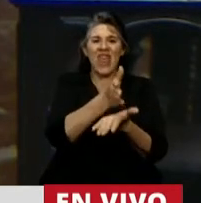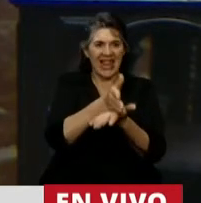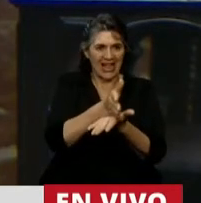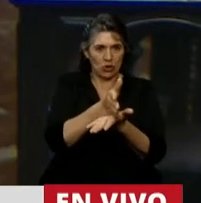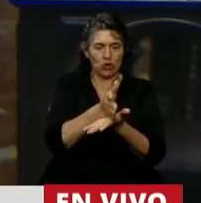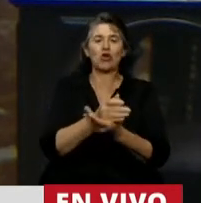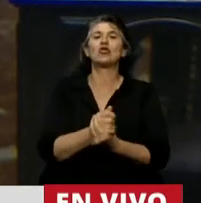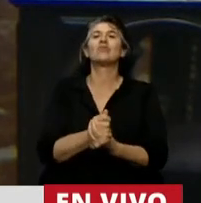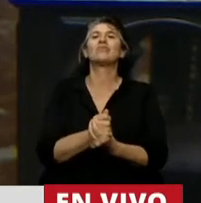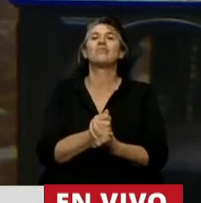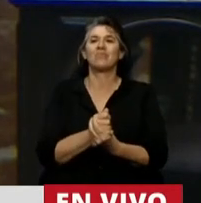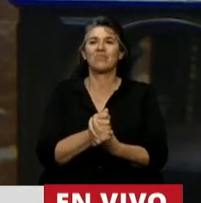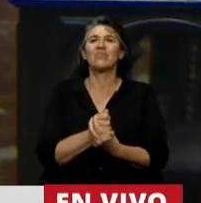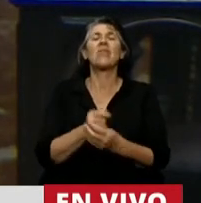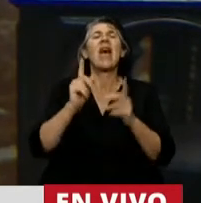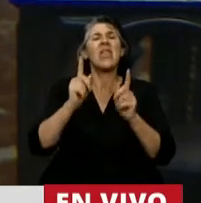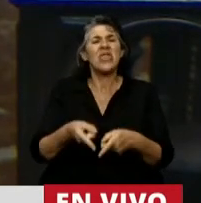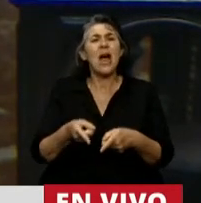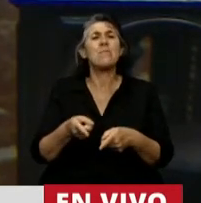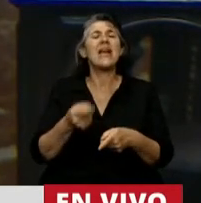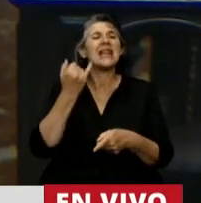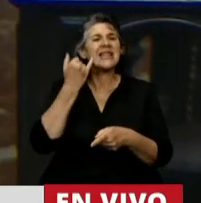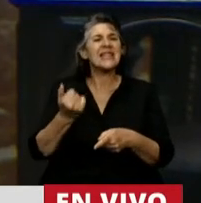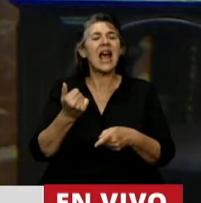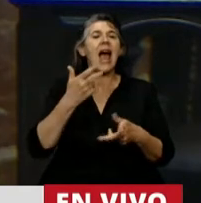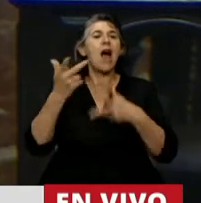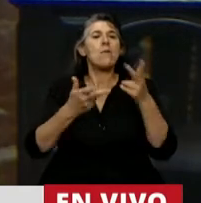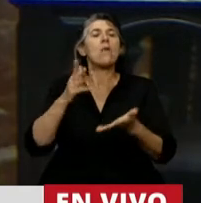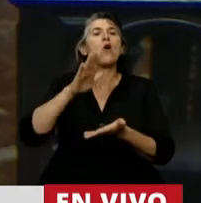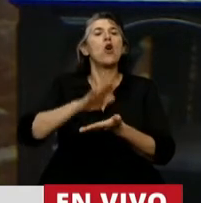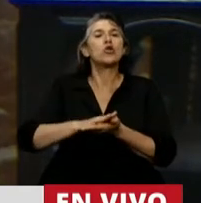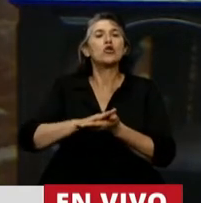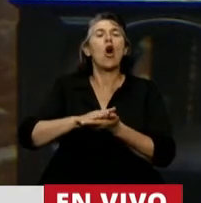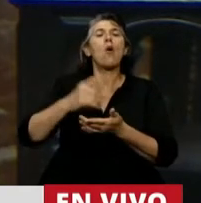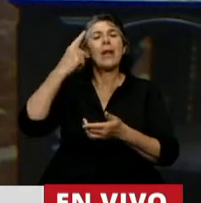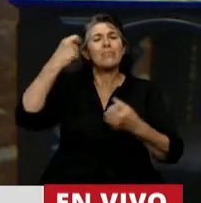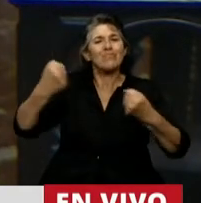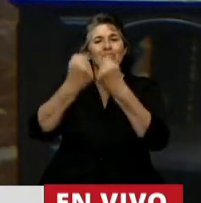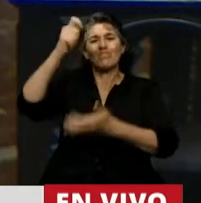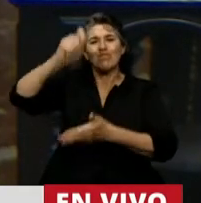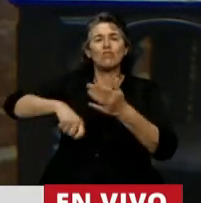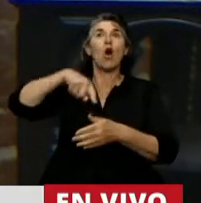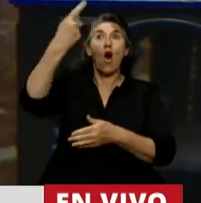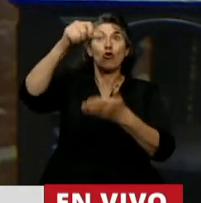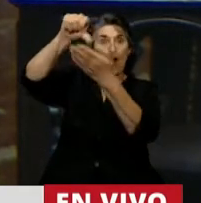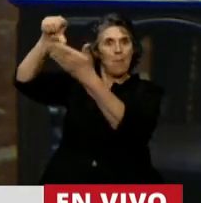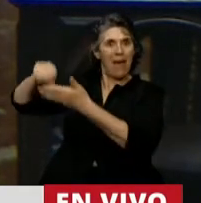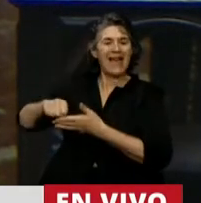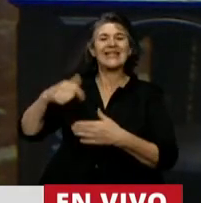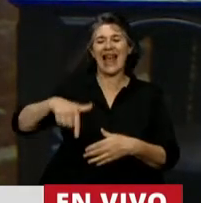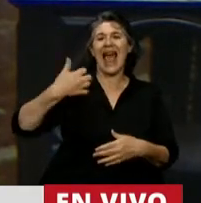ha hablado también, Presidente, de los tratados internacionales de derechos humanos de los cuales es signataria la Argentina